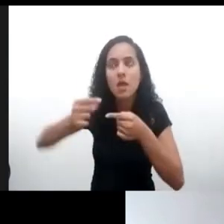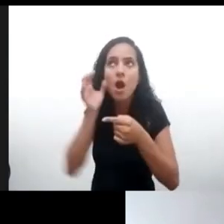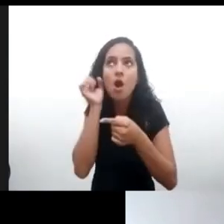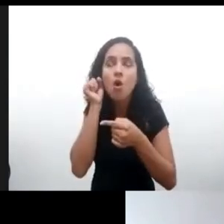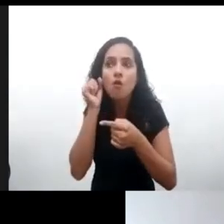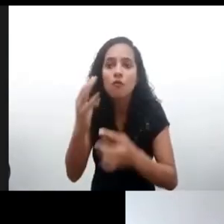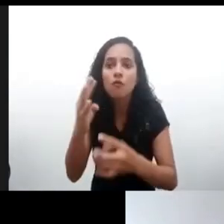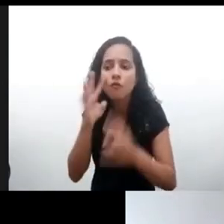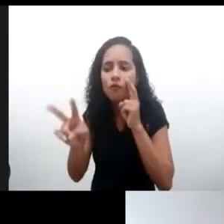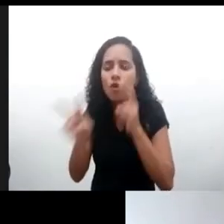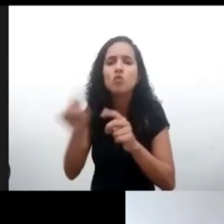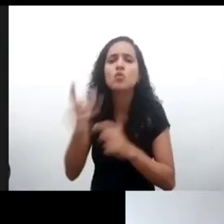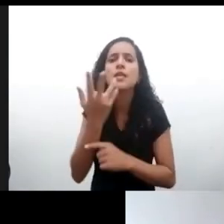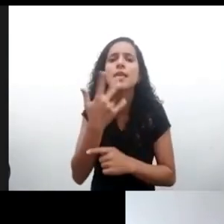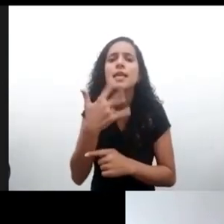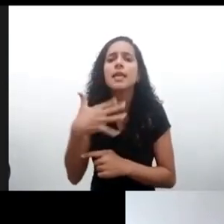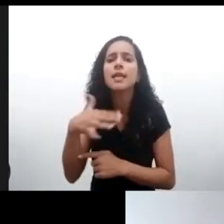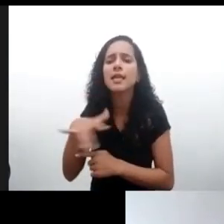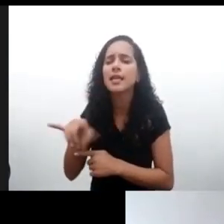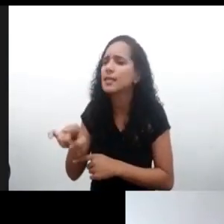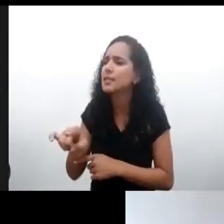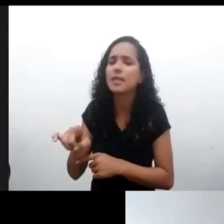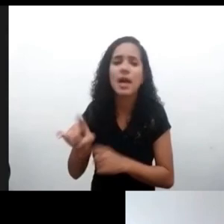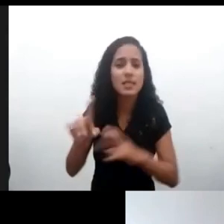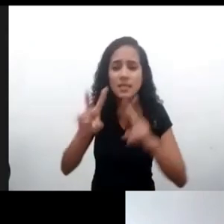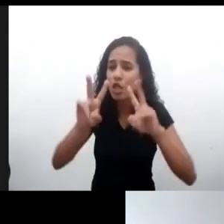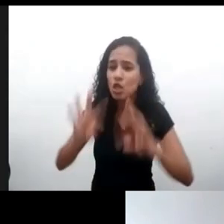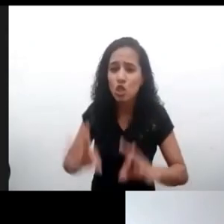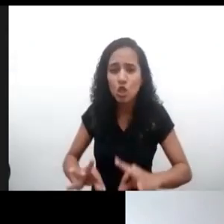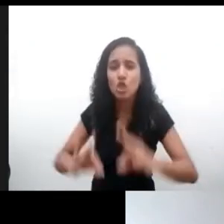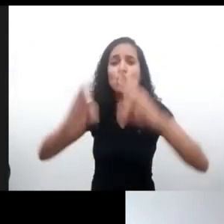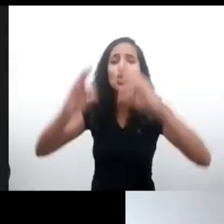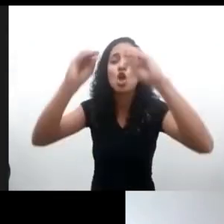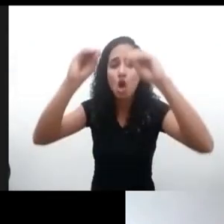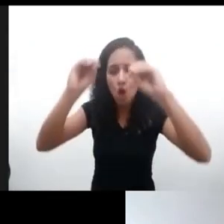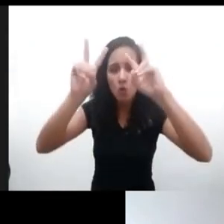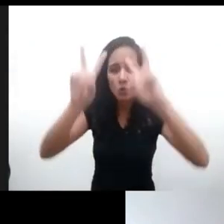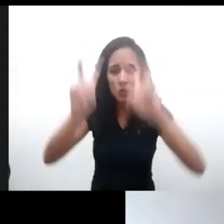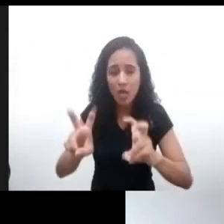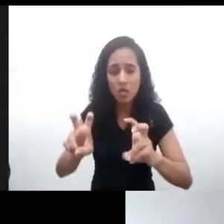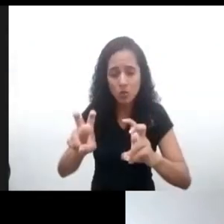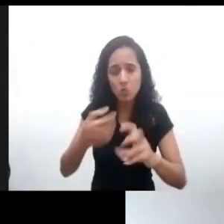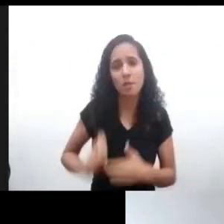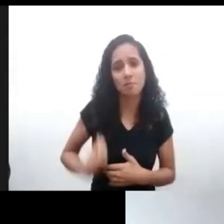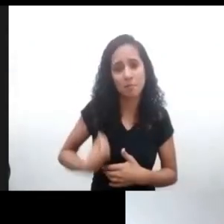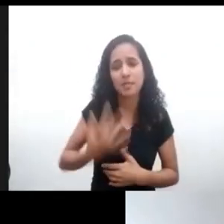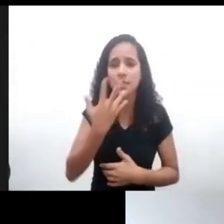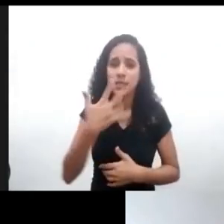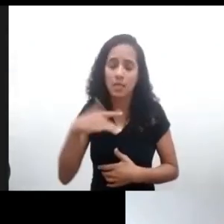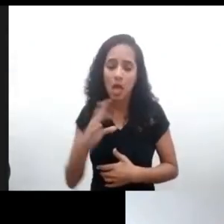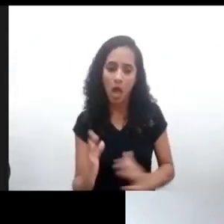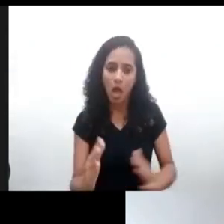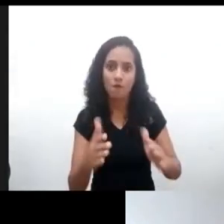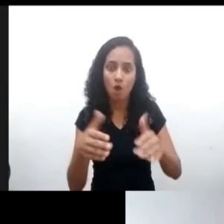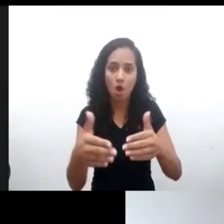temas, por lo que no deberían discutirse de manera aislada o de manera particular. Pero tal como lo plantea, como se plantea